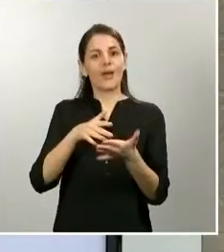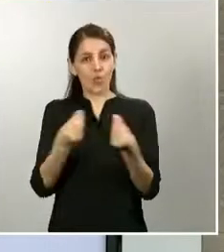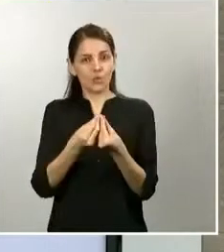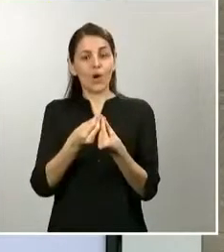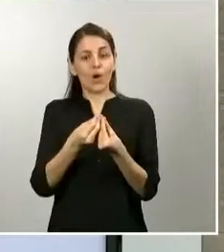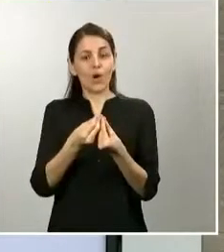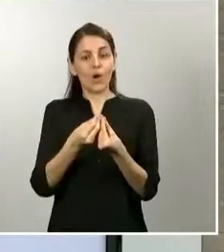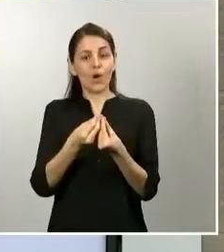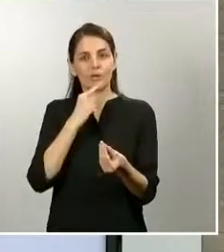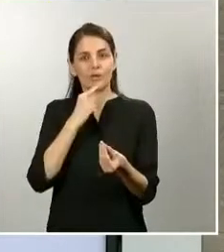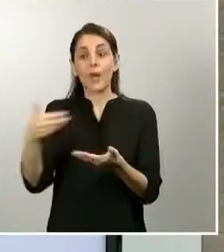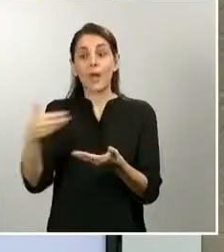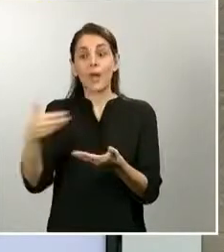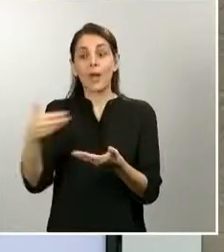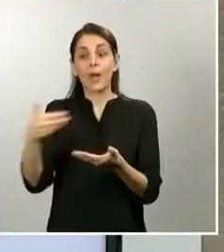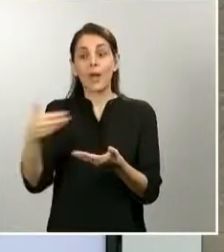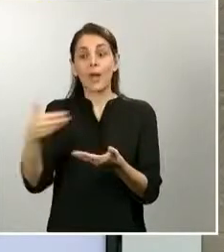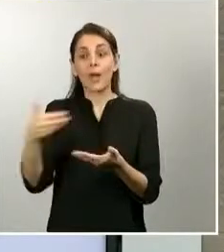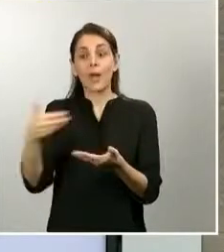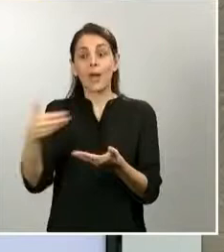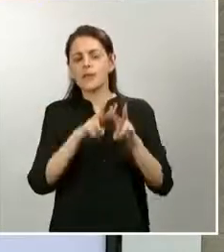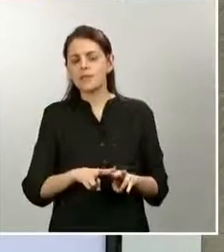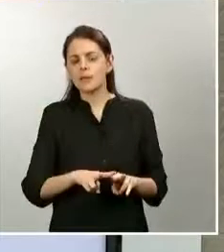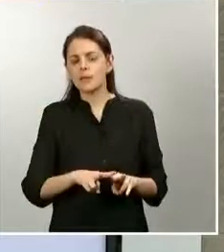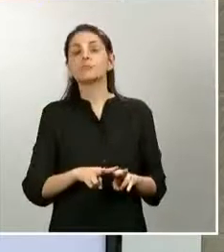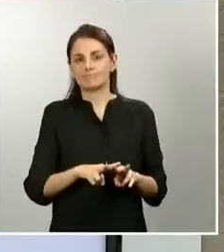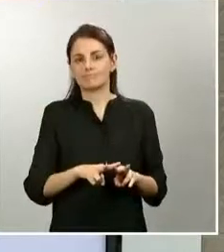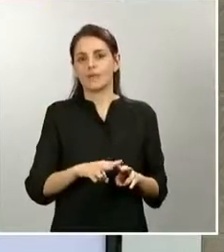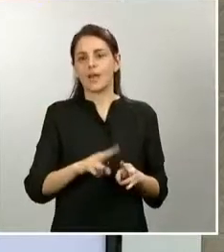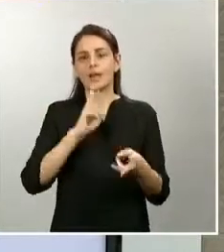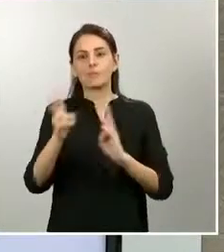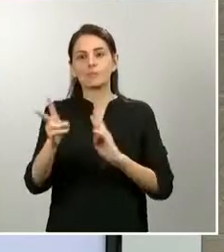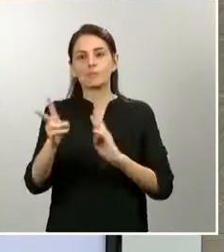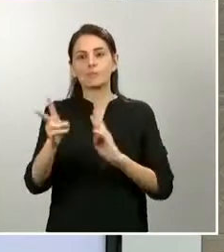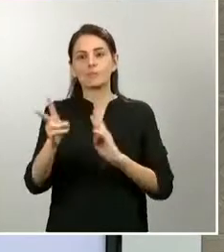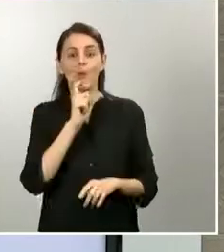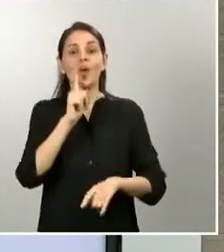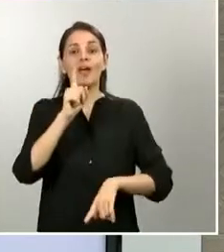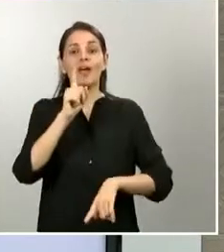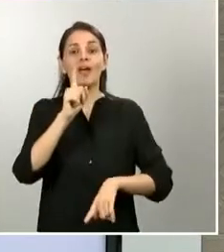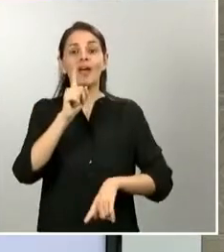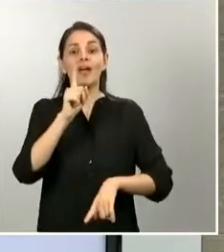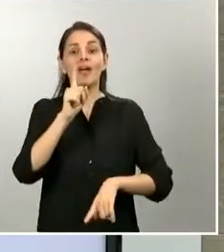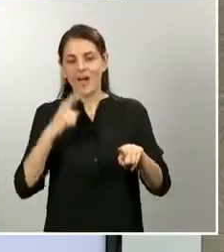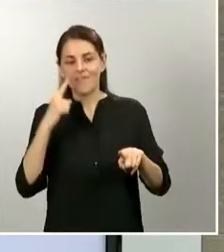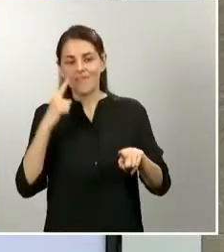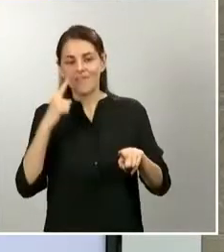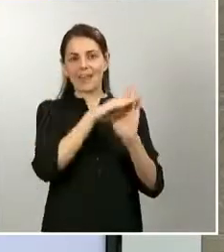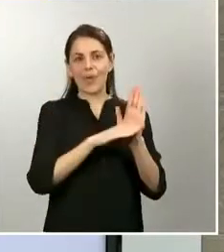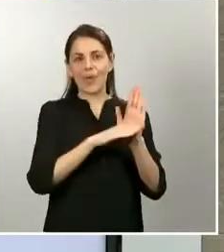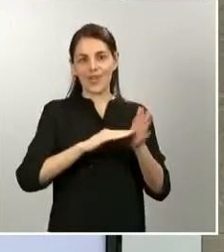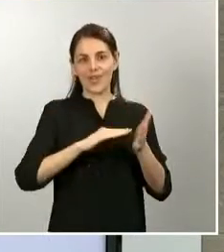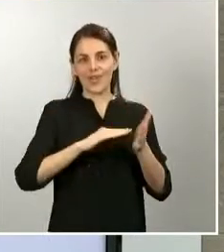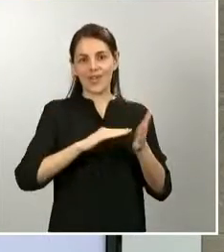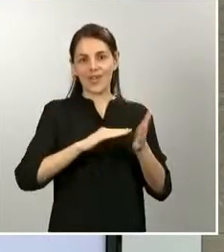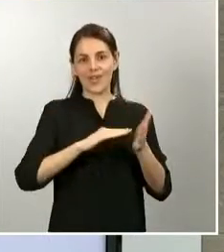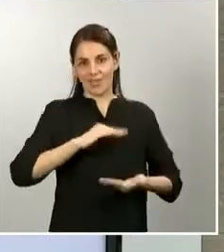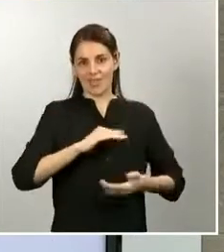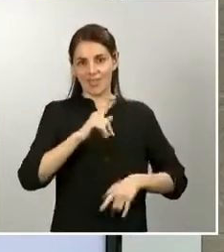respuesta con aquellos catálogos de capacidades que cada ejército o cada